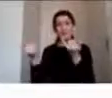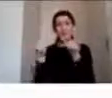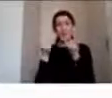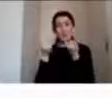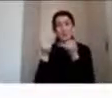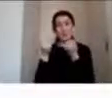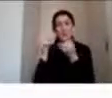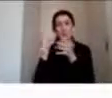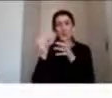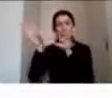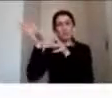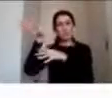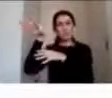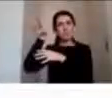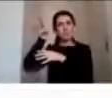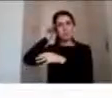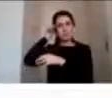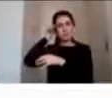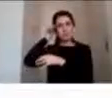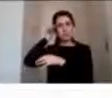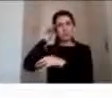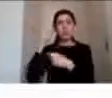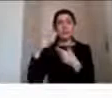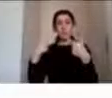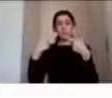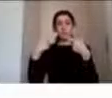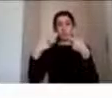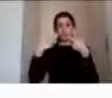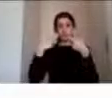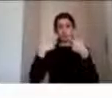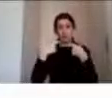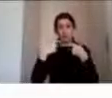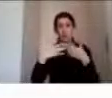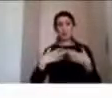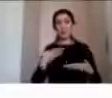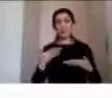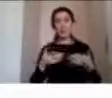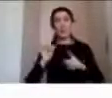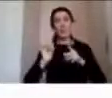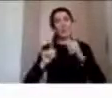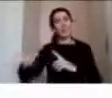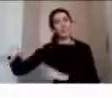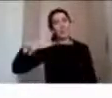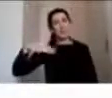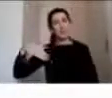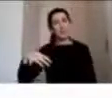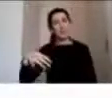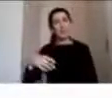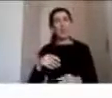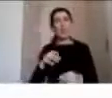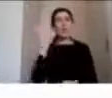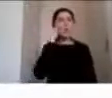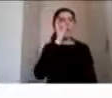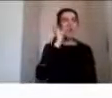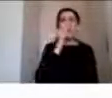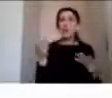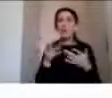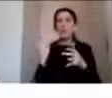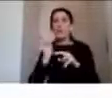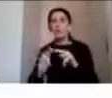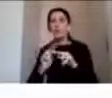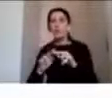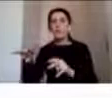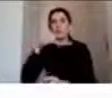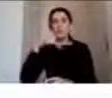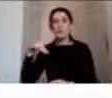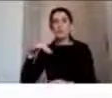inhibir o modificar nuestra conducta según el contexto o buscar alternativas para resolver situaciones son habilidades que pueden verse